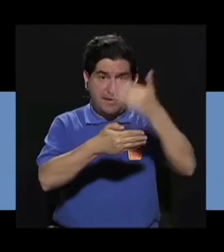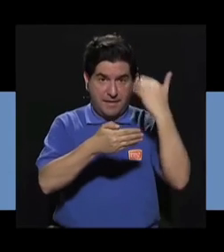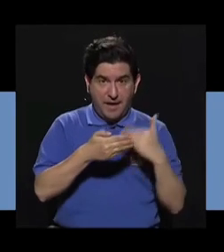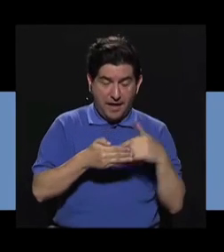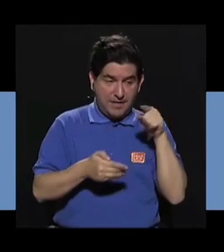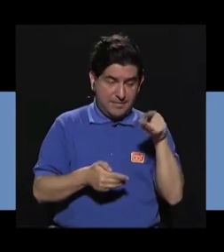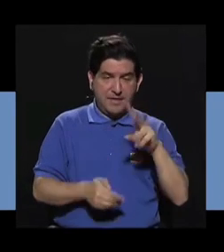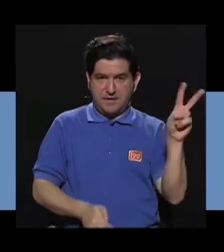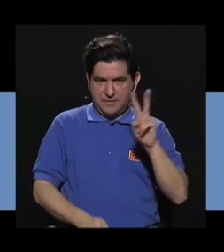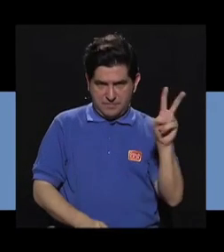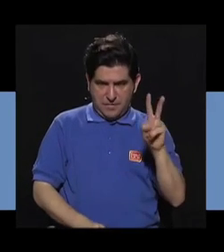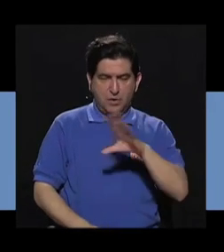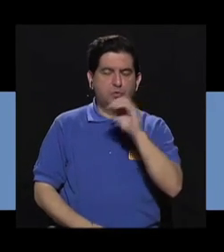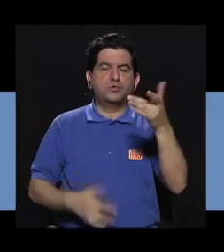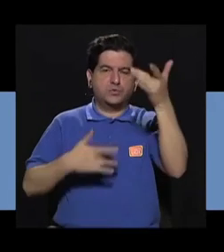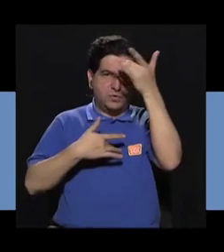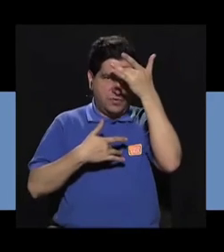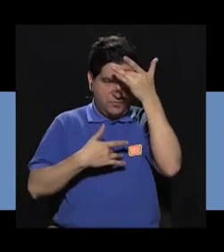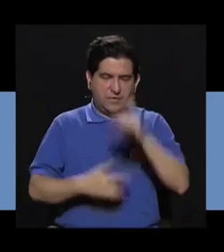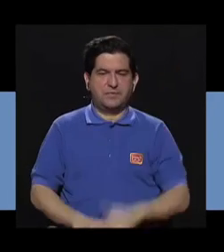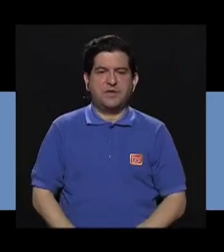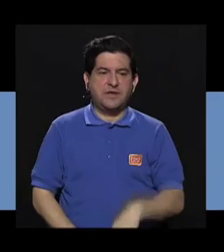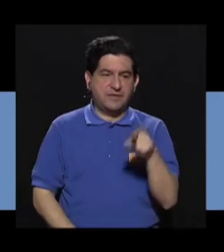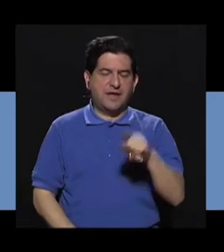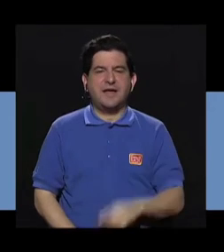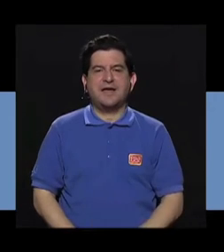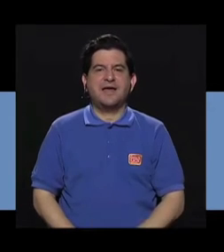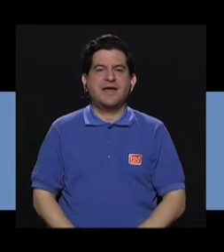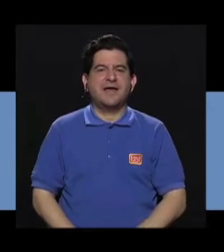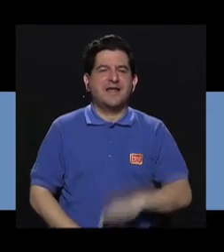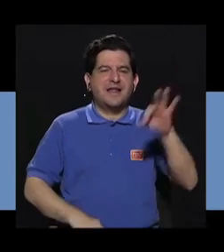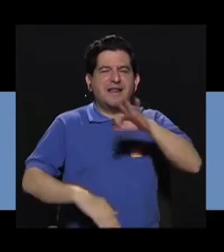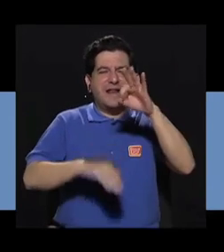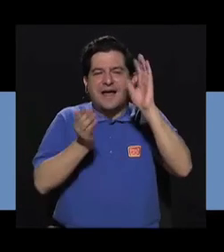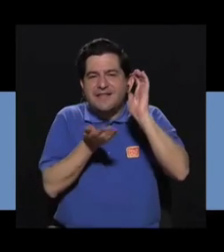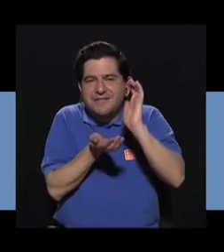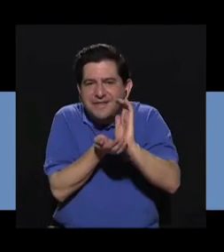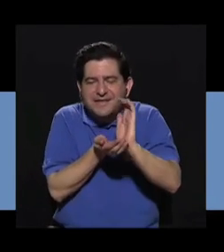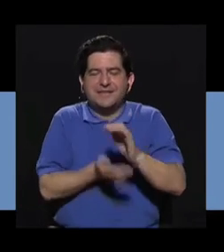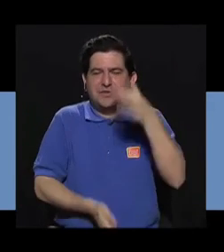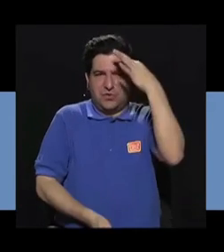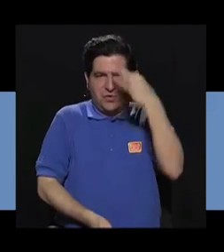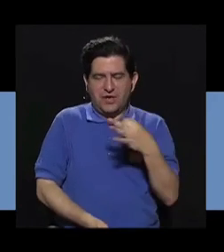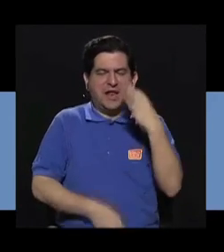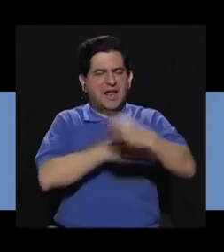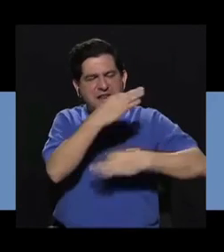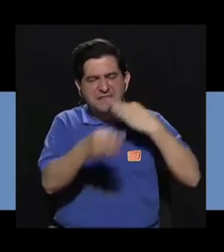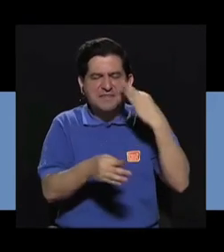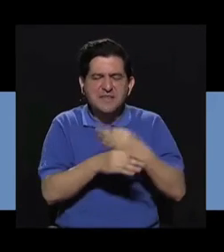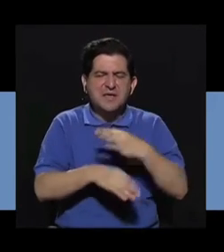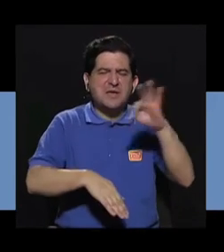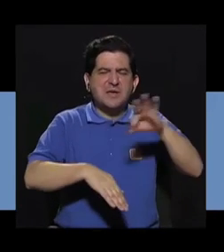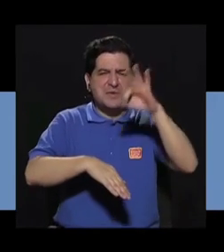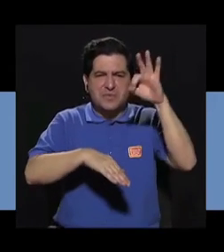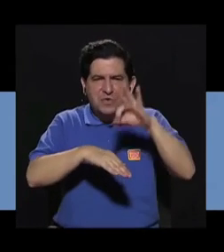a este virus del Zika o a esta enfermedad se le conocía como denguito, porque lo que creía que se producía era como un dengue, pero en chiquitito, en